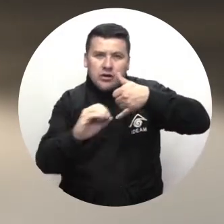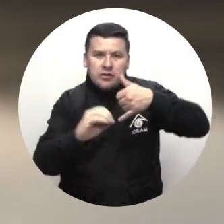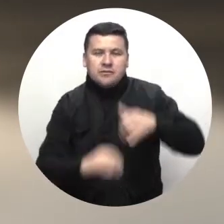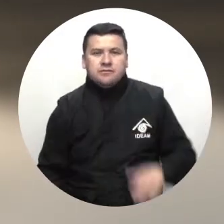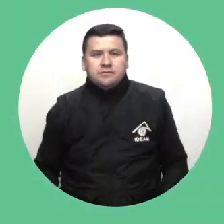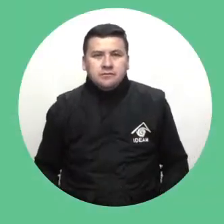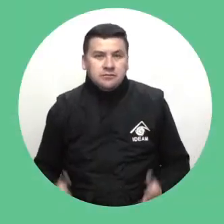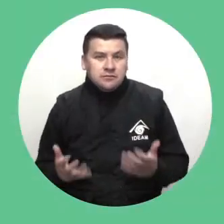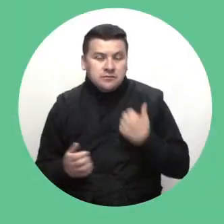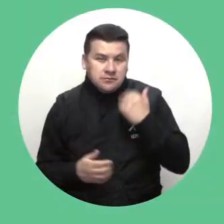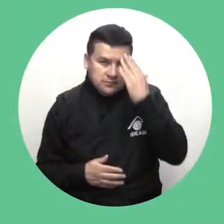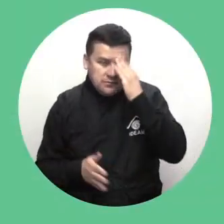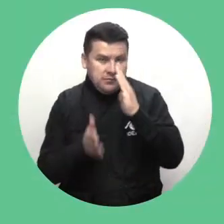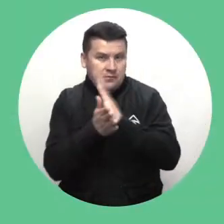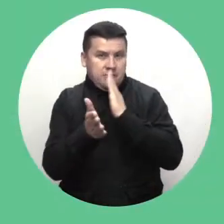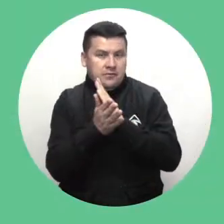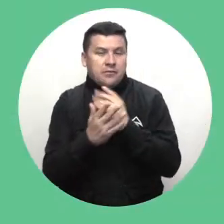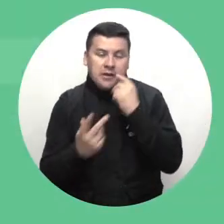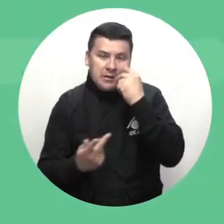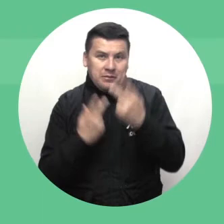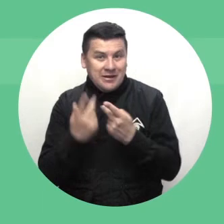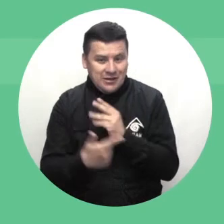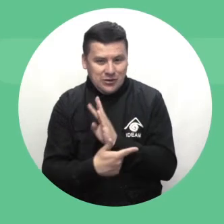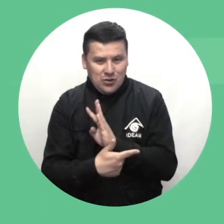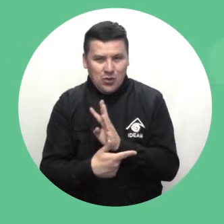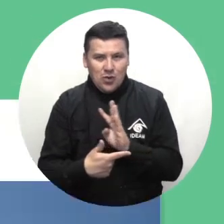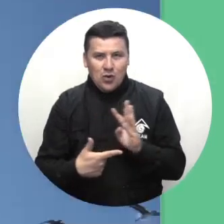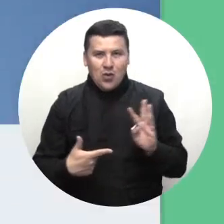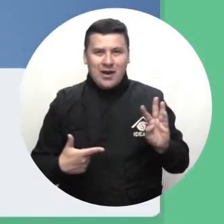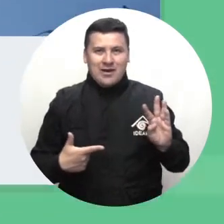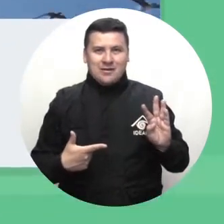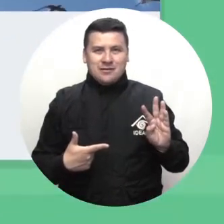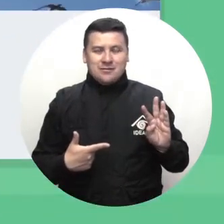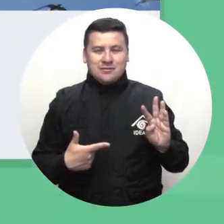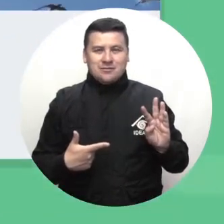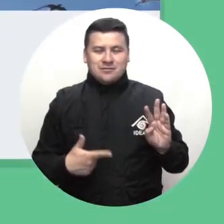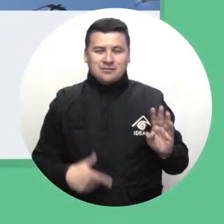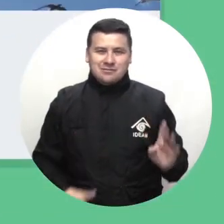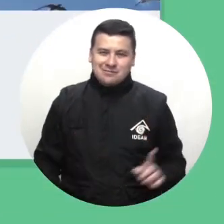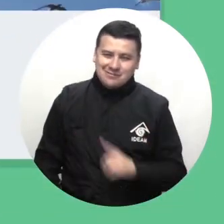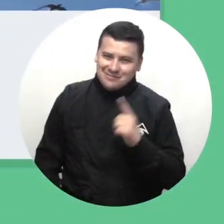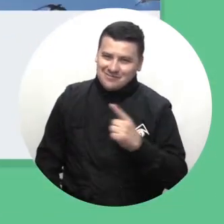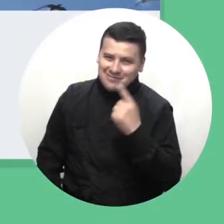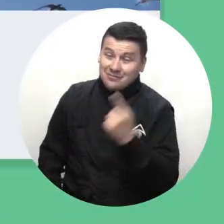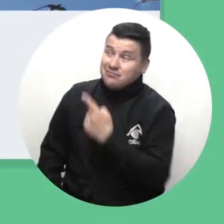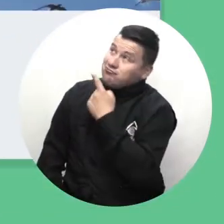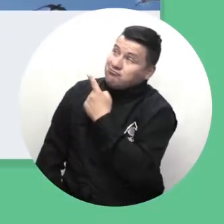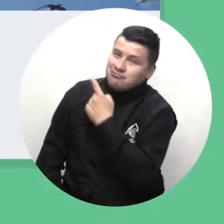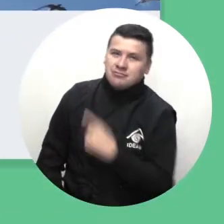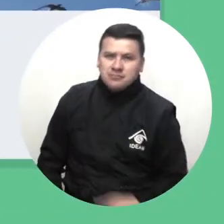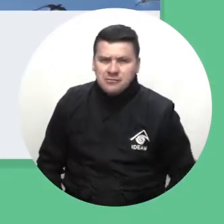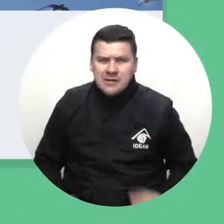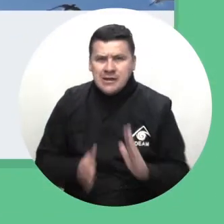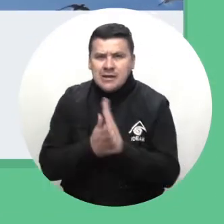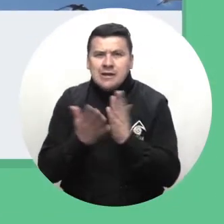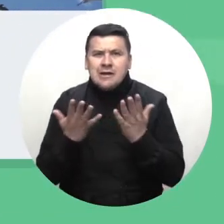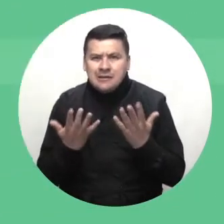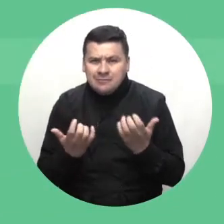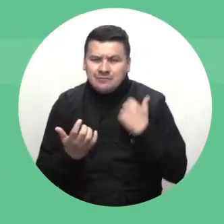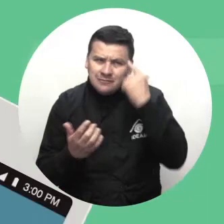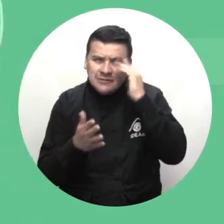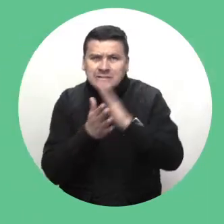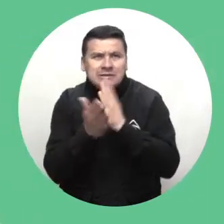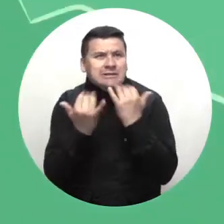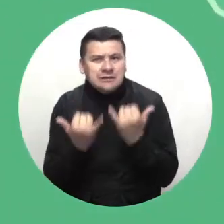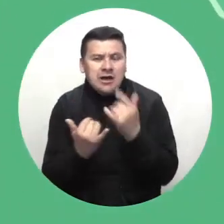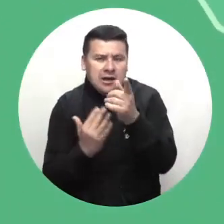Amazonía. Para mayor información sobre el pronóstico del tiempo, visítenos en www.ideam.gov.co. Y